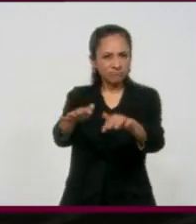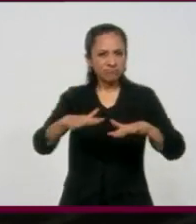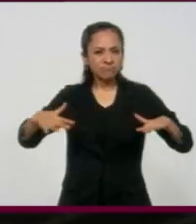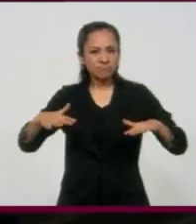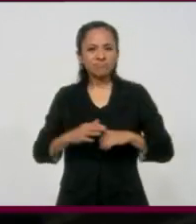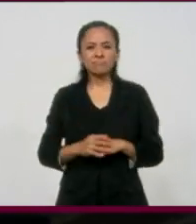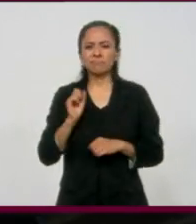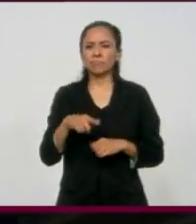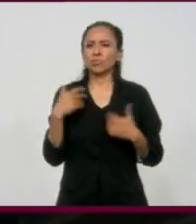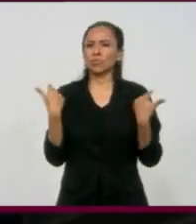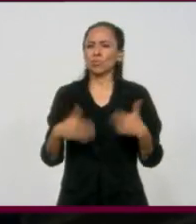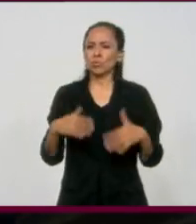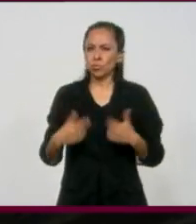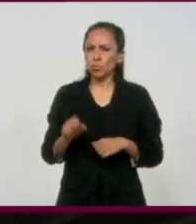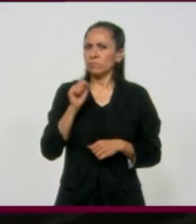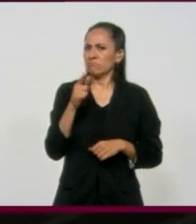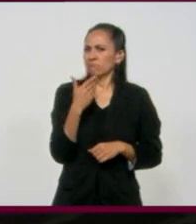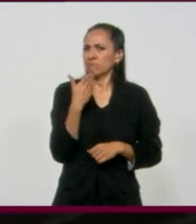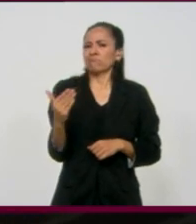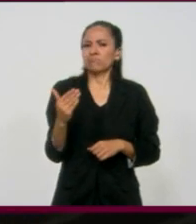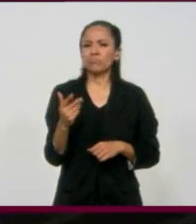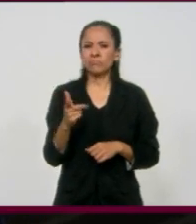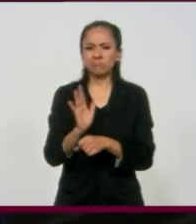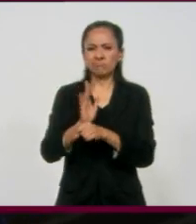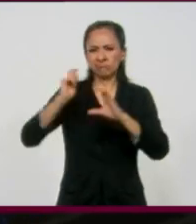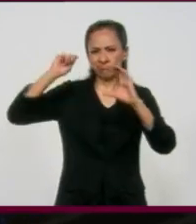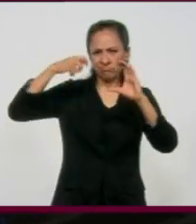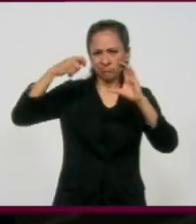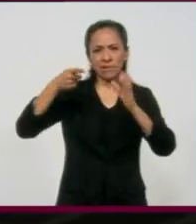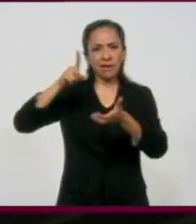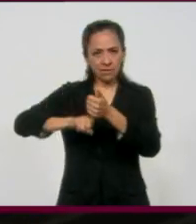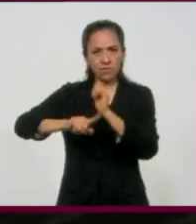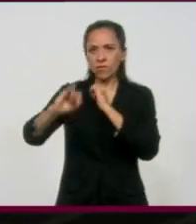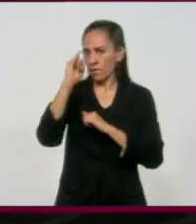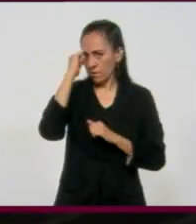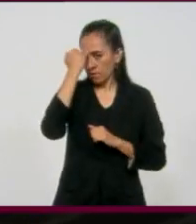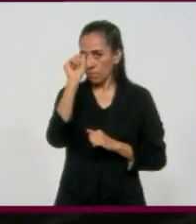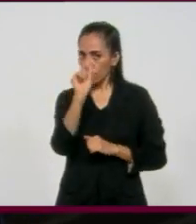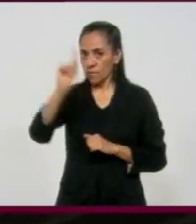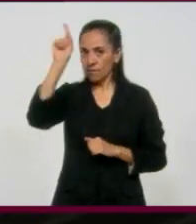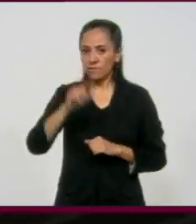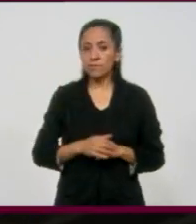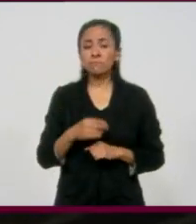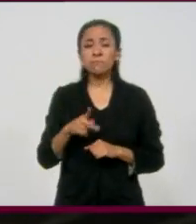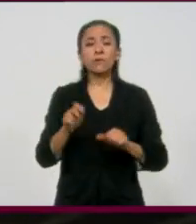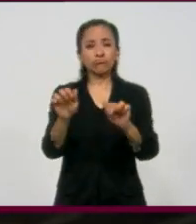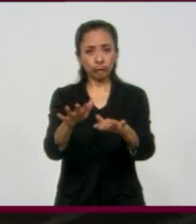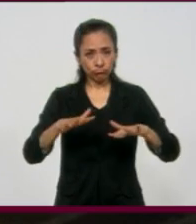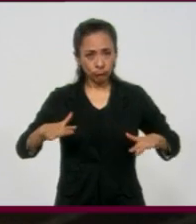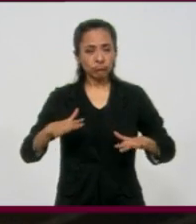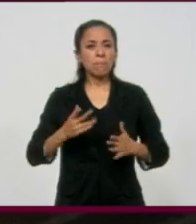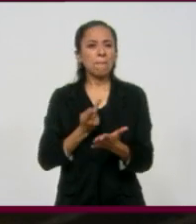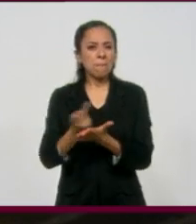Bollywood, la gran área de producción cinematográfica de la India. Sin embargo, el protocolo, la ceremonia, la entrega de